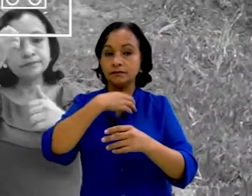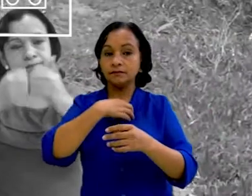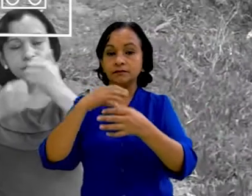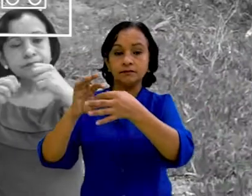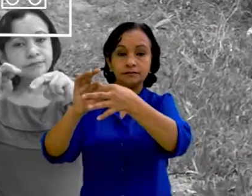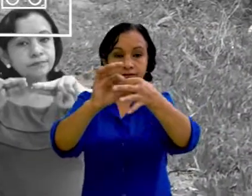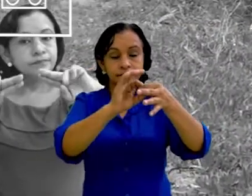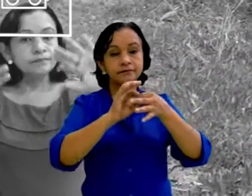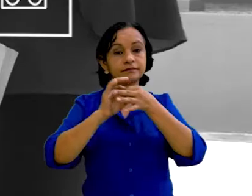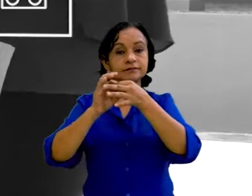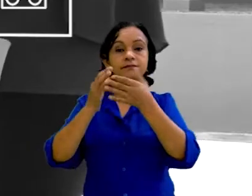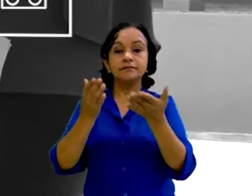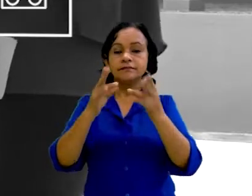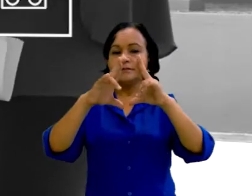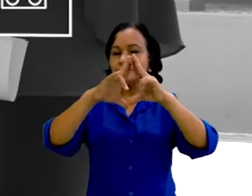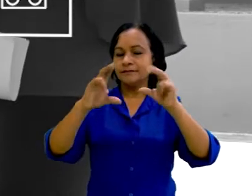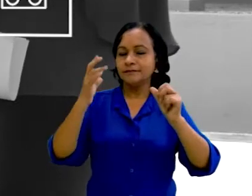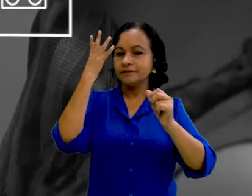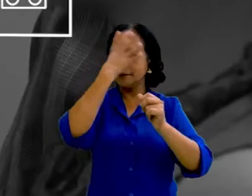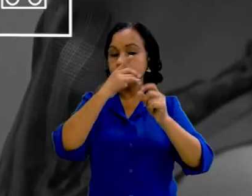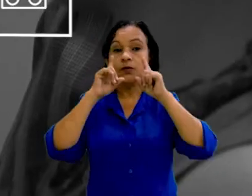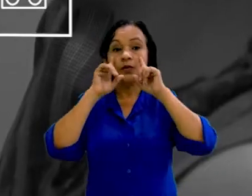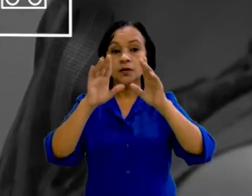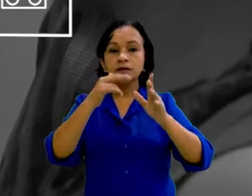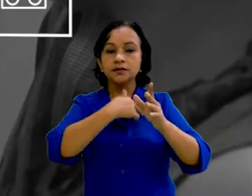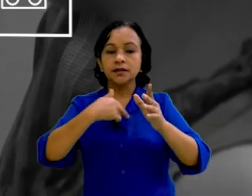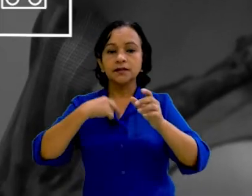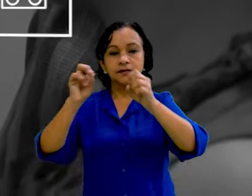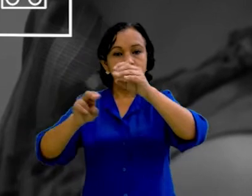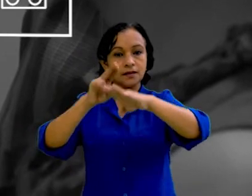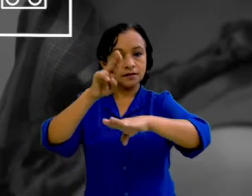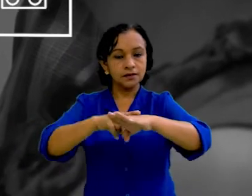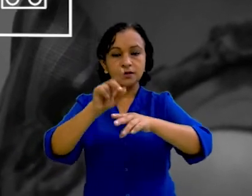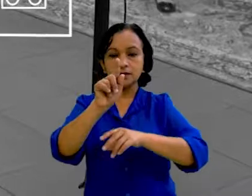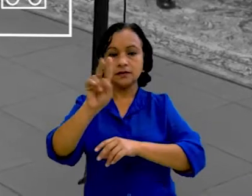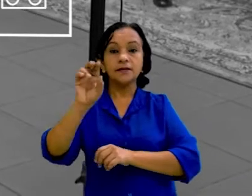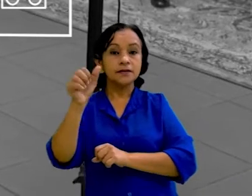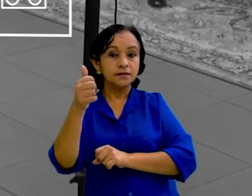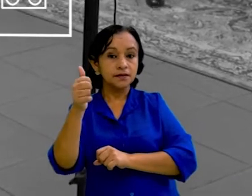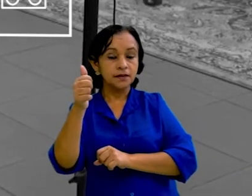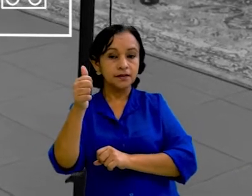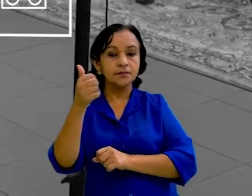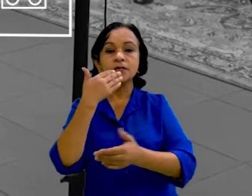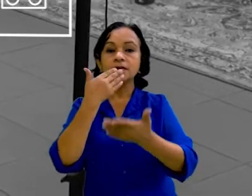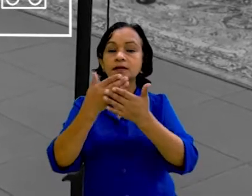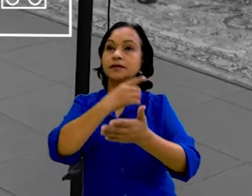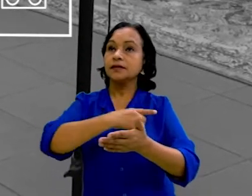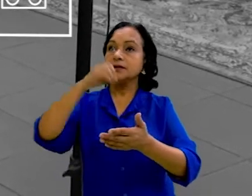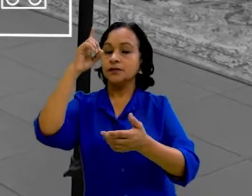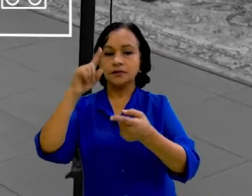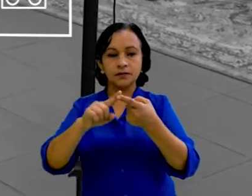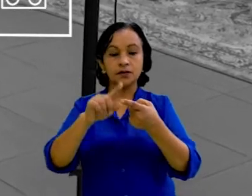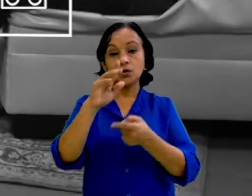comunitario en la gestión de riesgo. Nicaragua Linda y Segura se transmite a nivel nacional por Canal 6, nicaragüense por Gracia de